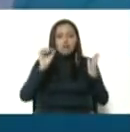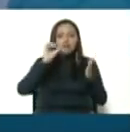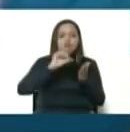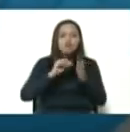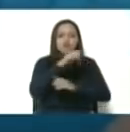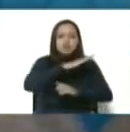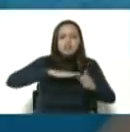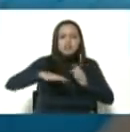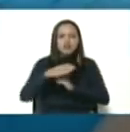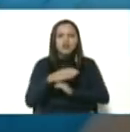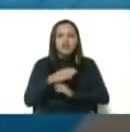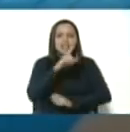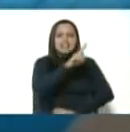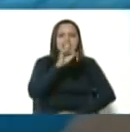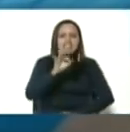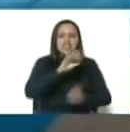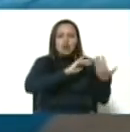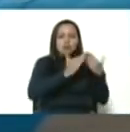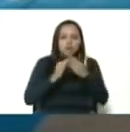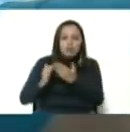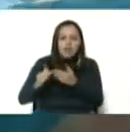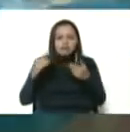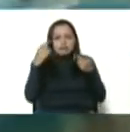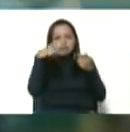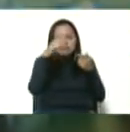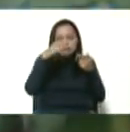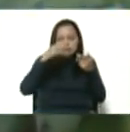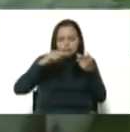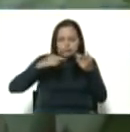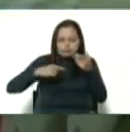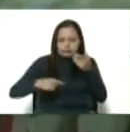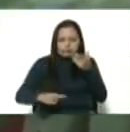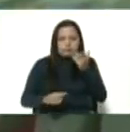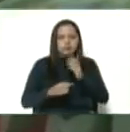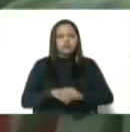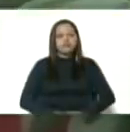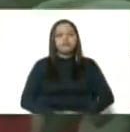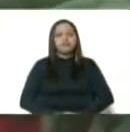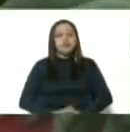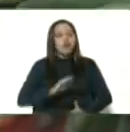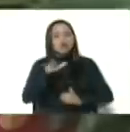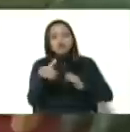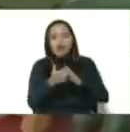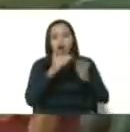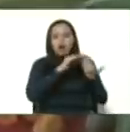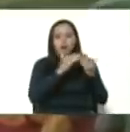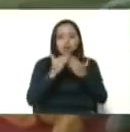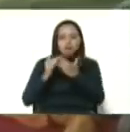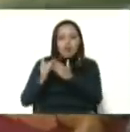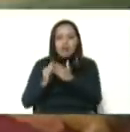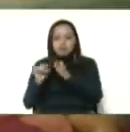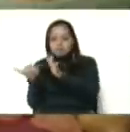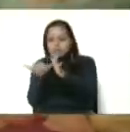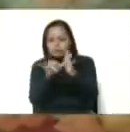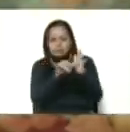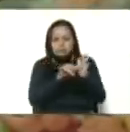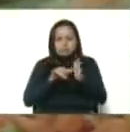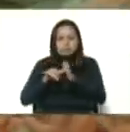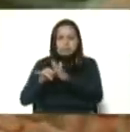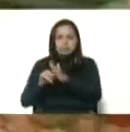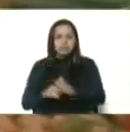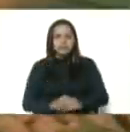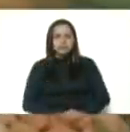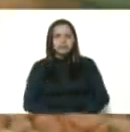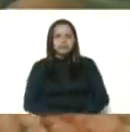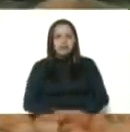comunidades. Los Tamarindos, Las Colinas, Brisas del Padre, de Prado, Indios del Prado, Primitivo de Jesús, la